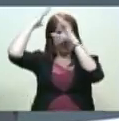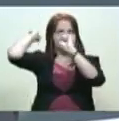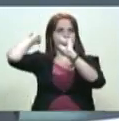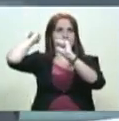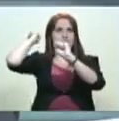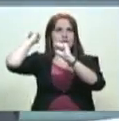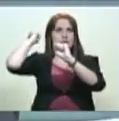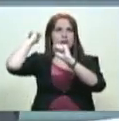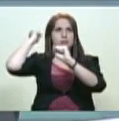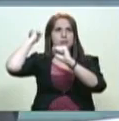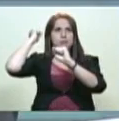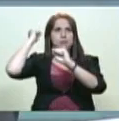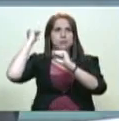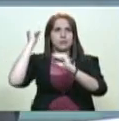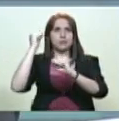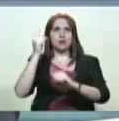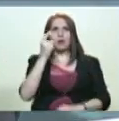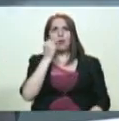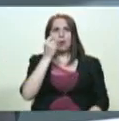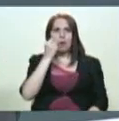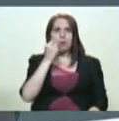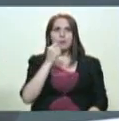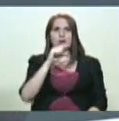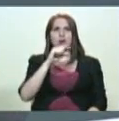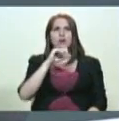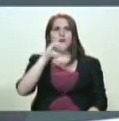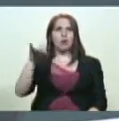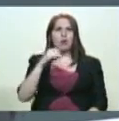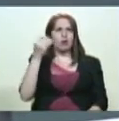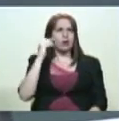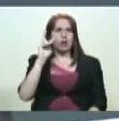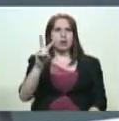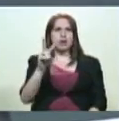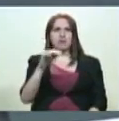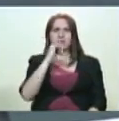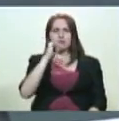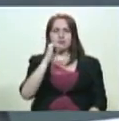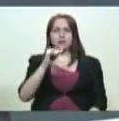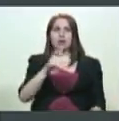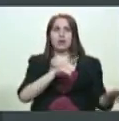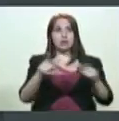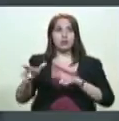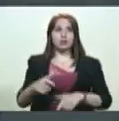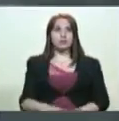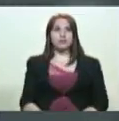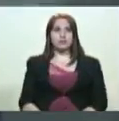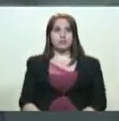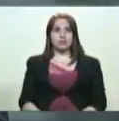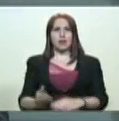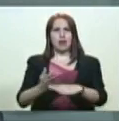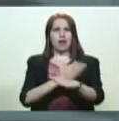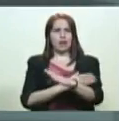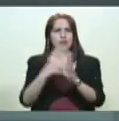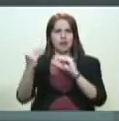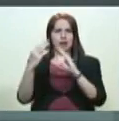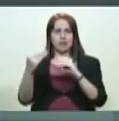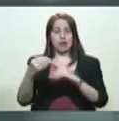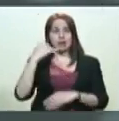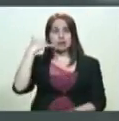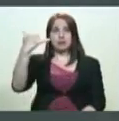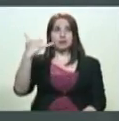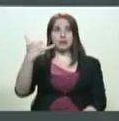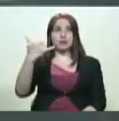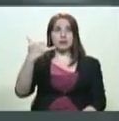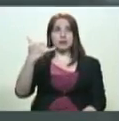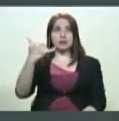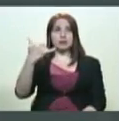está el canciller Jorge Arreaza. Nos informan cuando estemos listos. Fíjese, ministro. Antes de hablar, bueno, allí teníamos la llamada del general